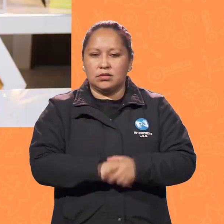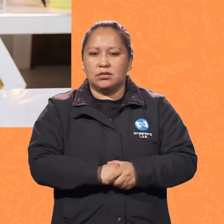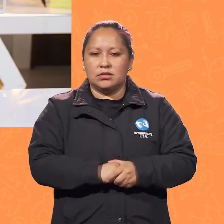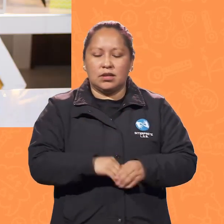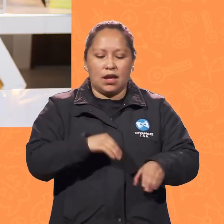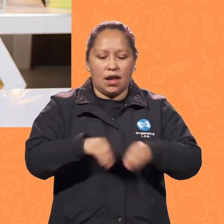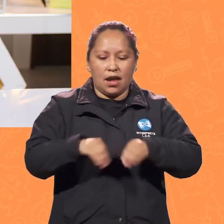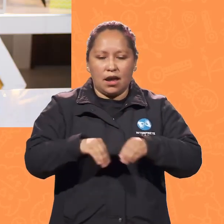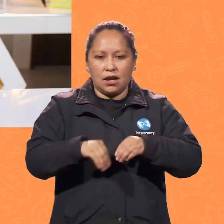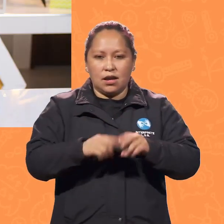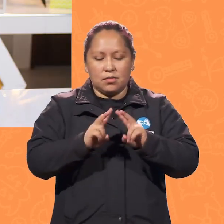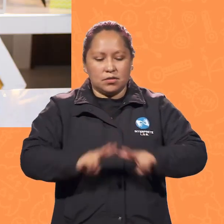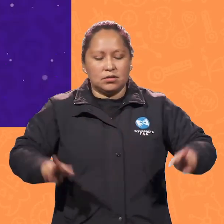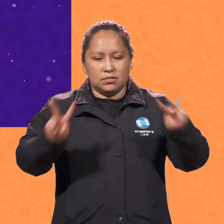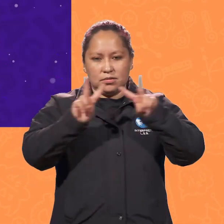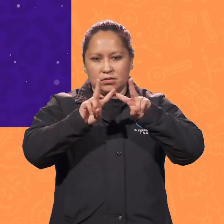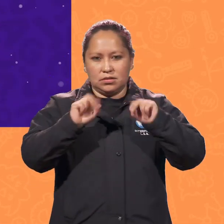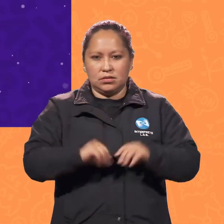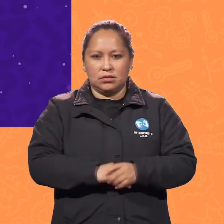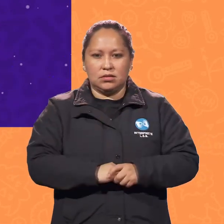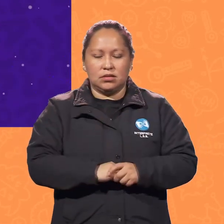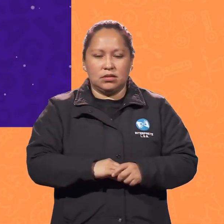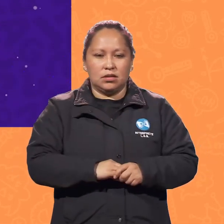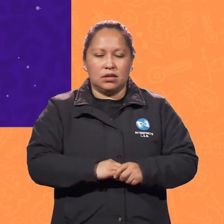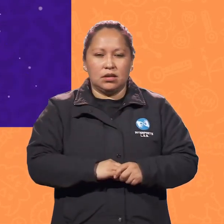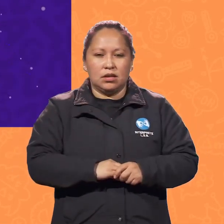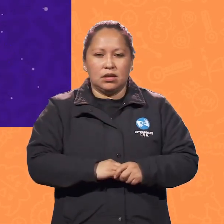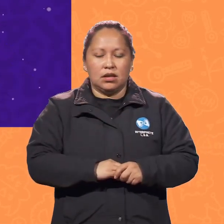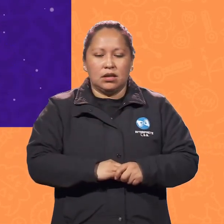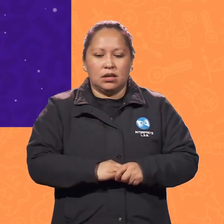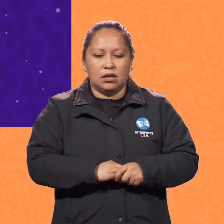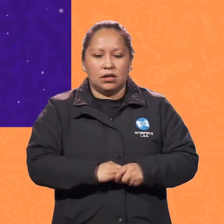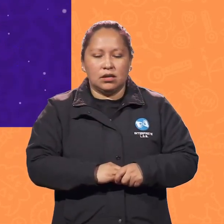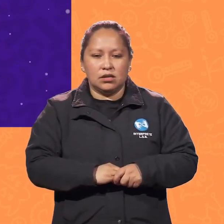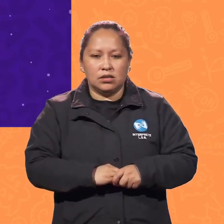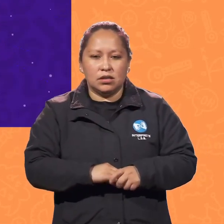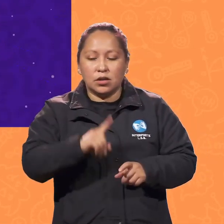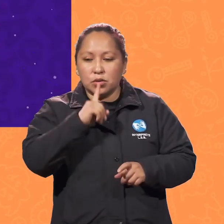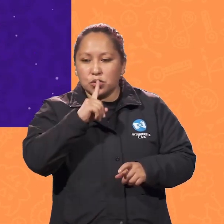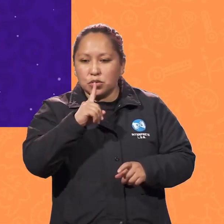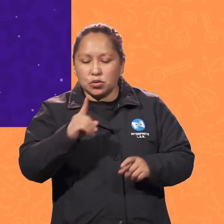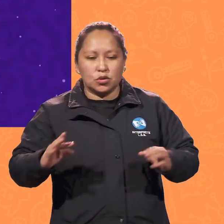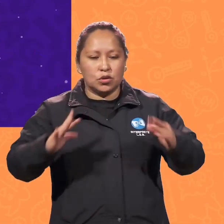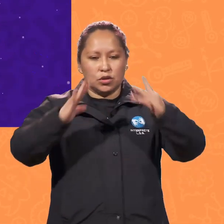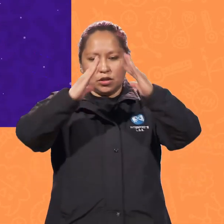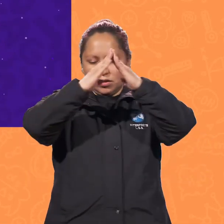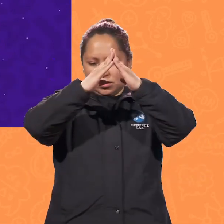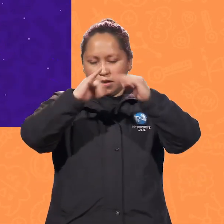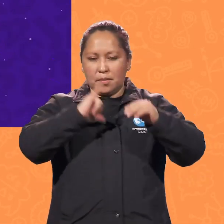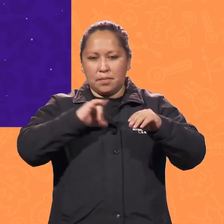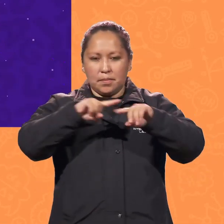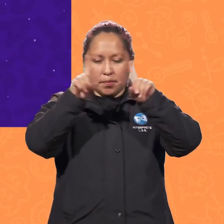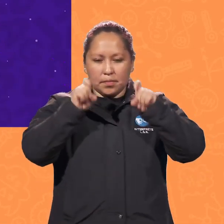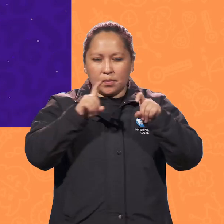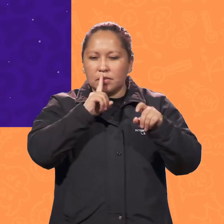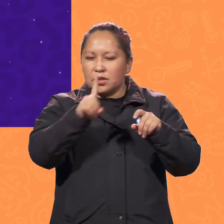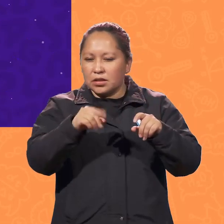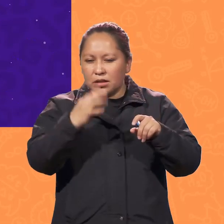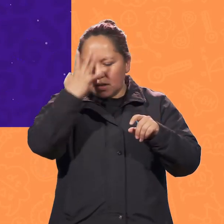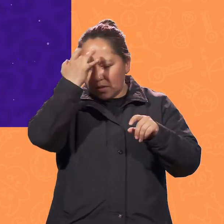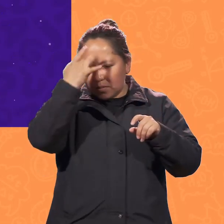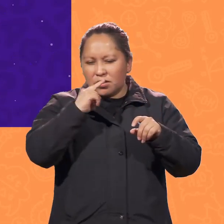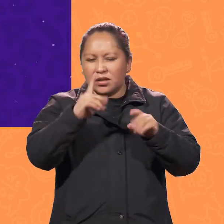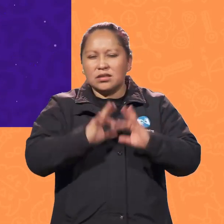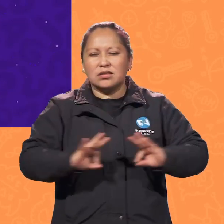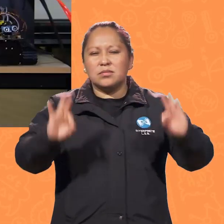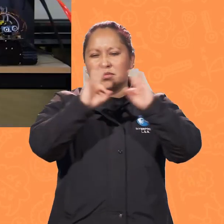¡Realicemos la valoración! Mi nombre es Zófira Alexander Durán Ayala, soy de la Ciudad de La Paz y mi pregunta es ¿por qué es importante